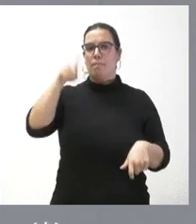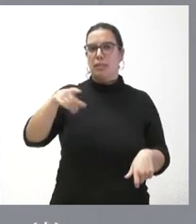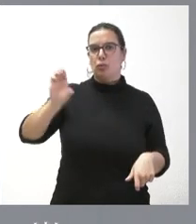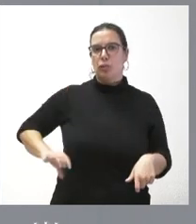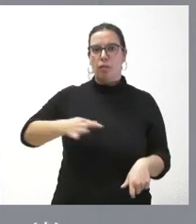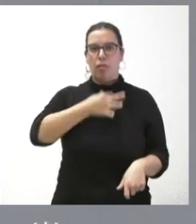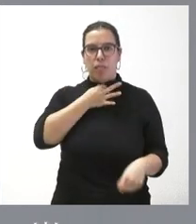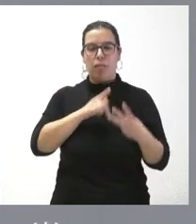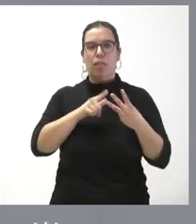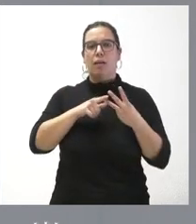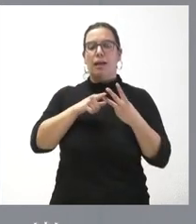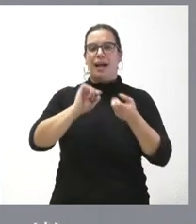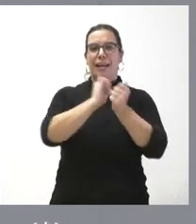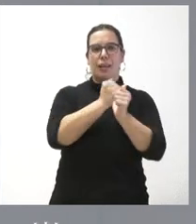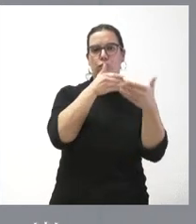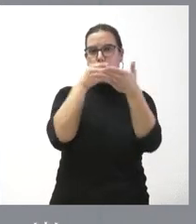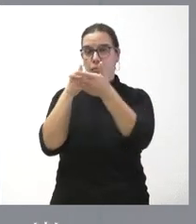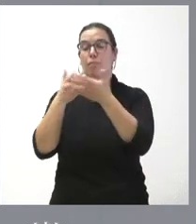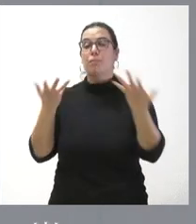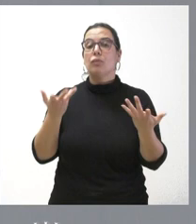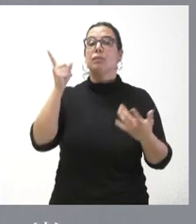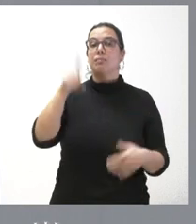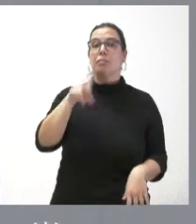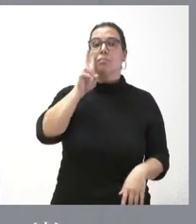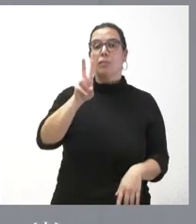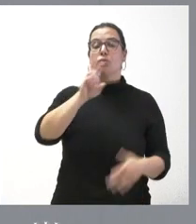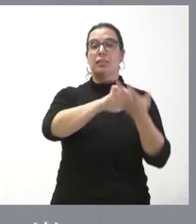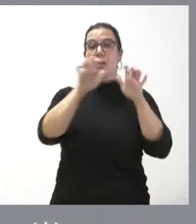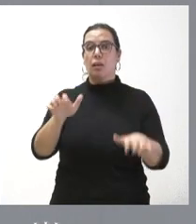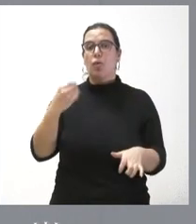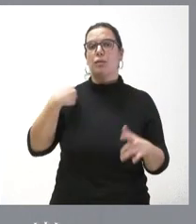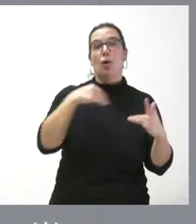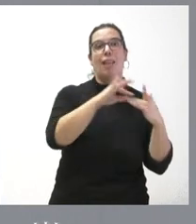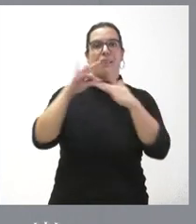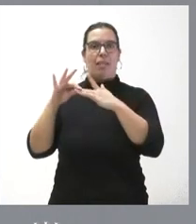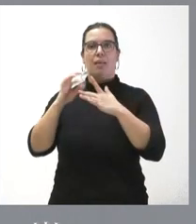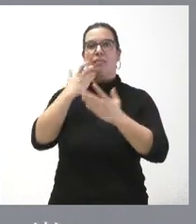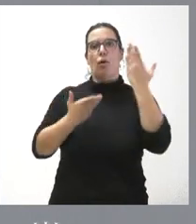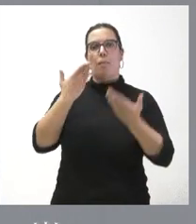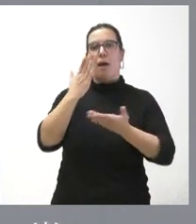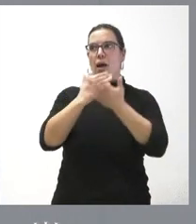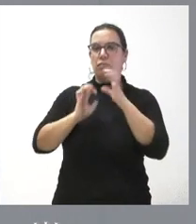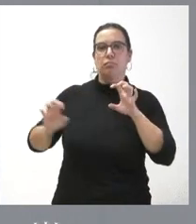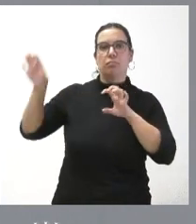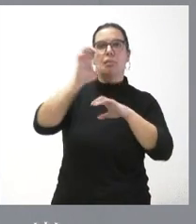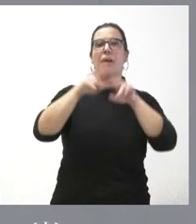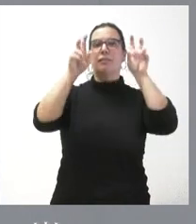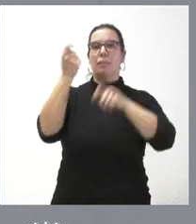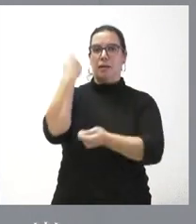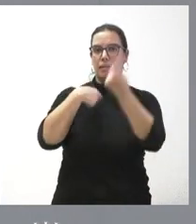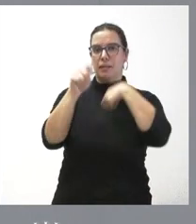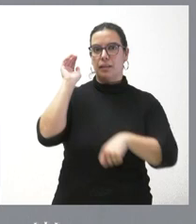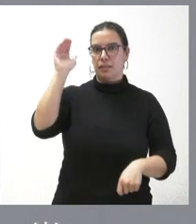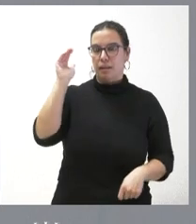acceso al crédito. Pero también estamos viendo, a su vez, que Castilla y León encabeza los puestos en cuanto a exportaciones dentro de España